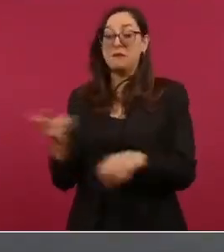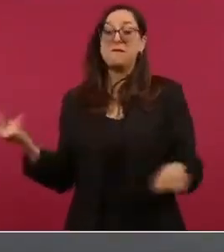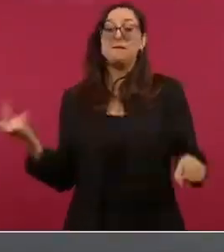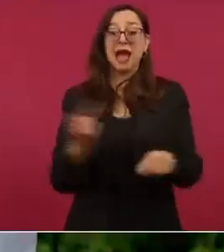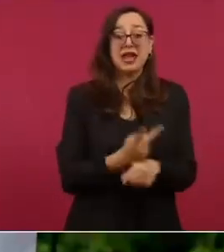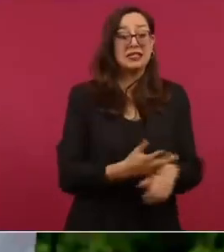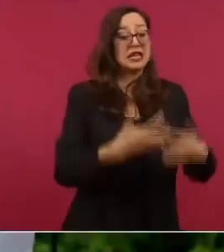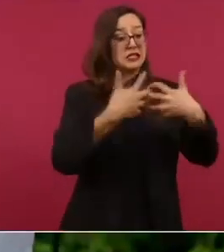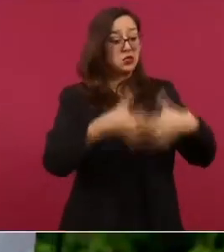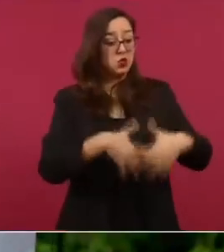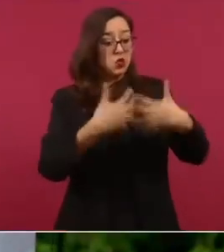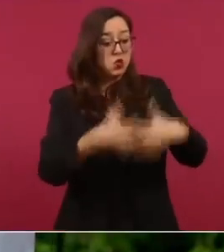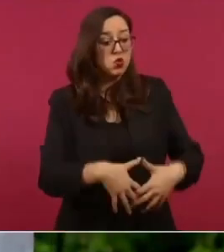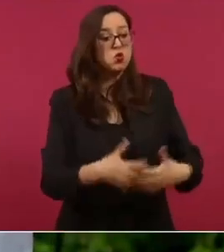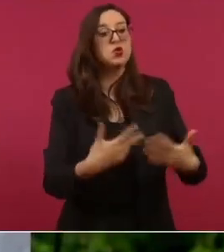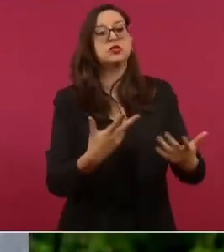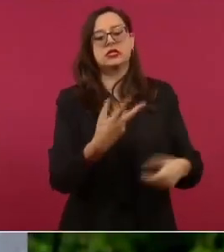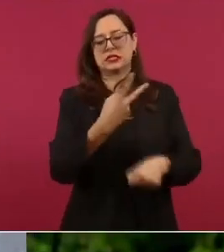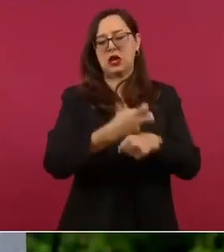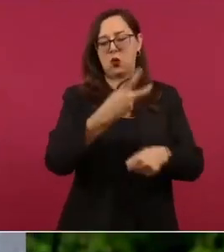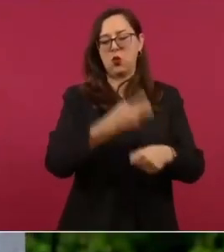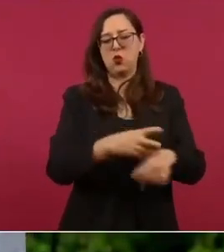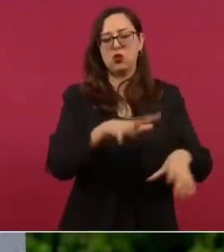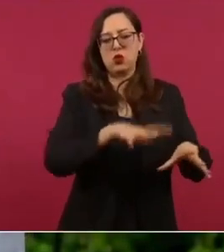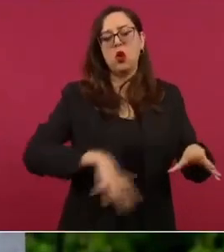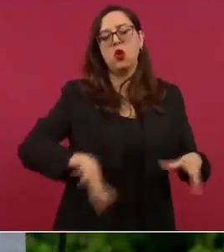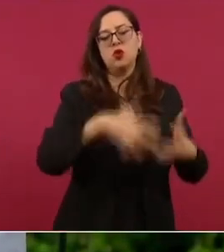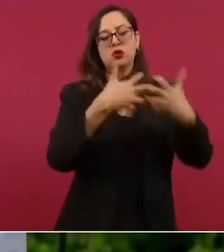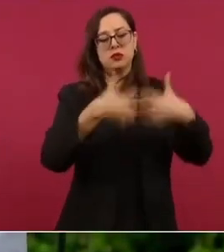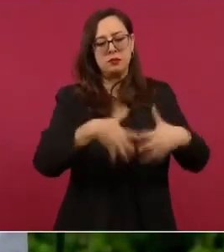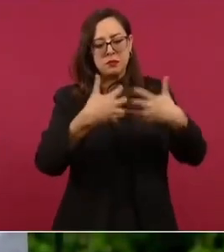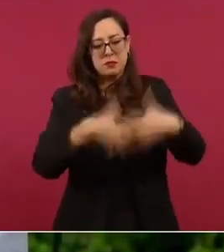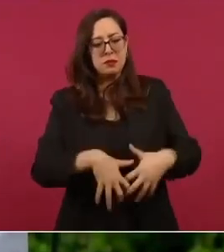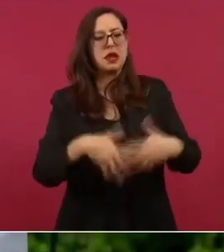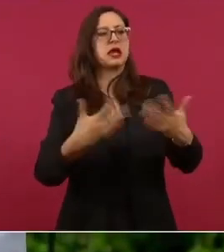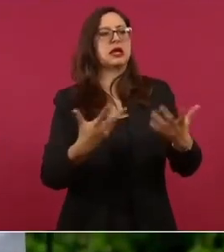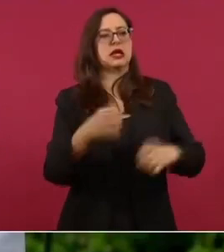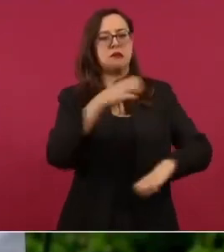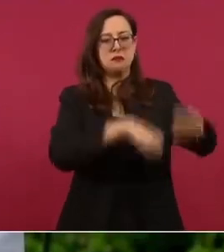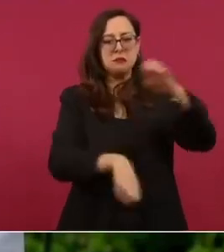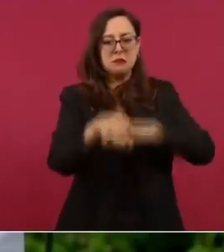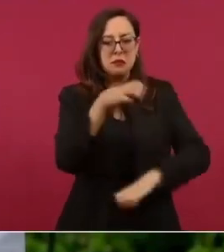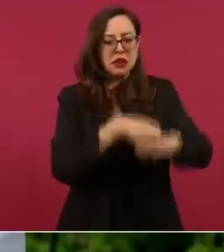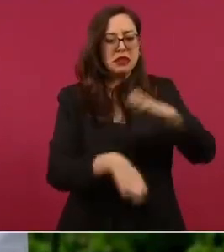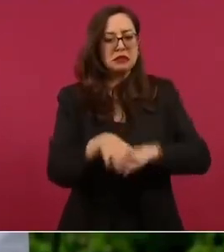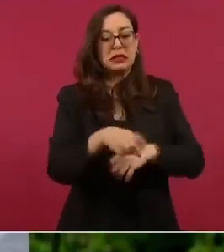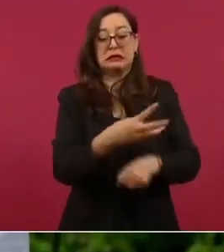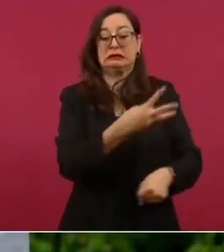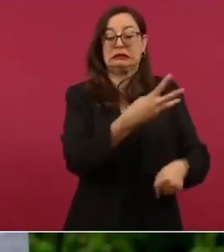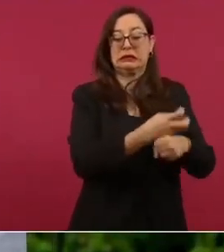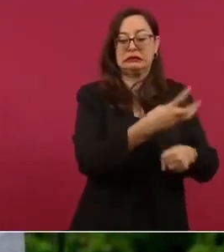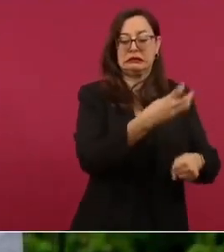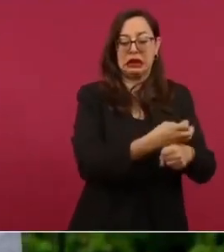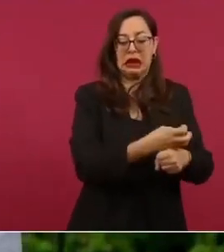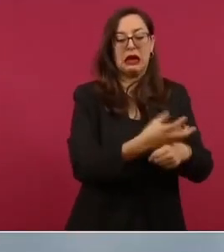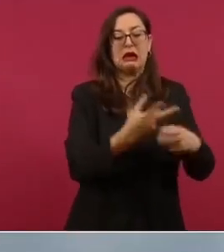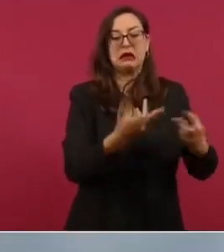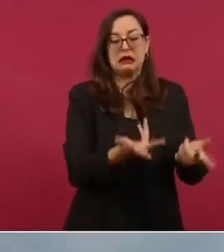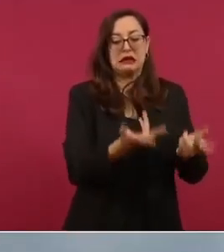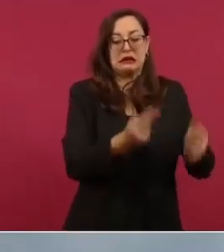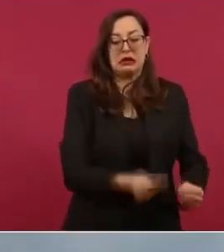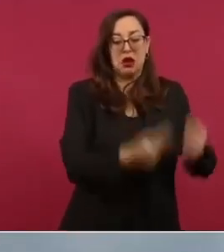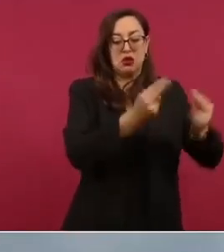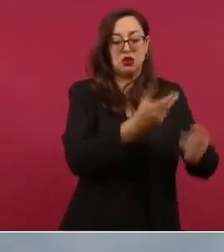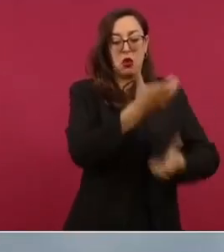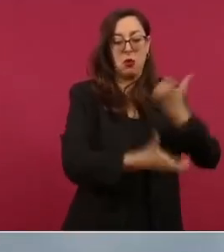que tiene que ver con las empresas las industrias y el terciario que tiene que ver con el